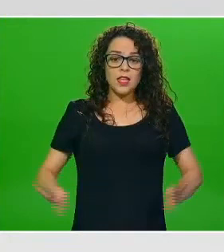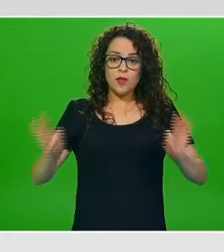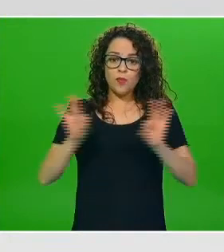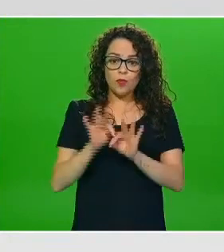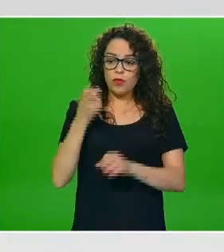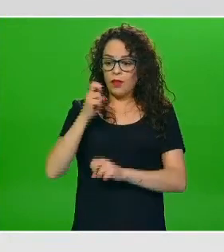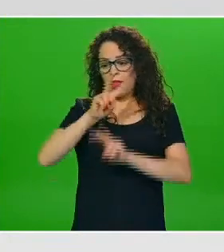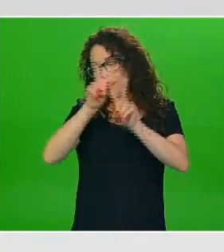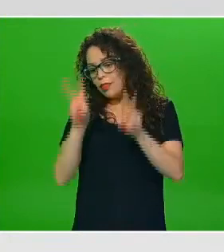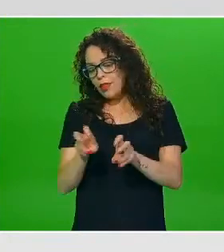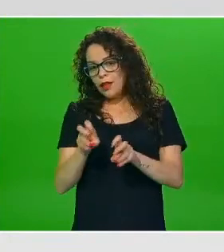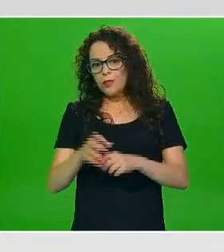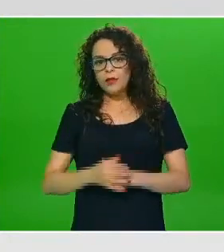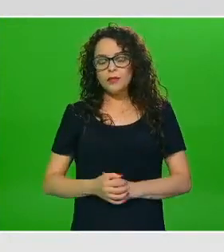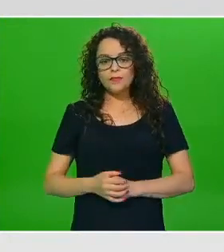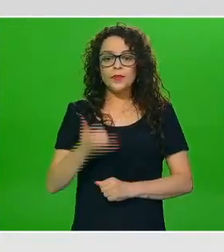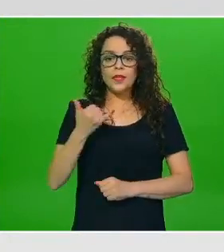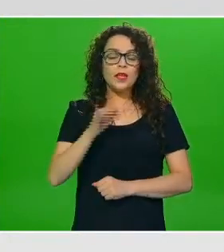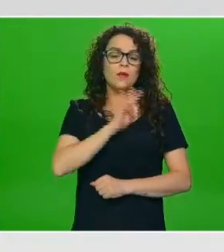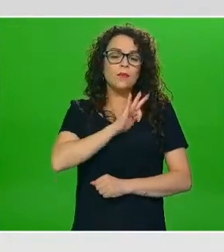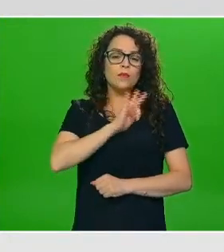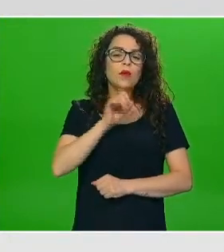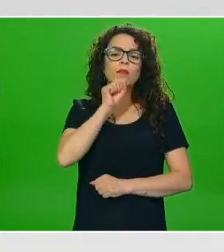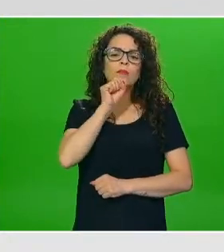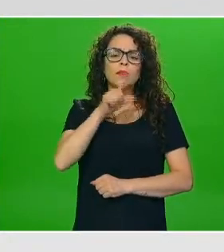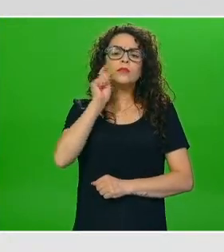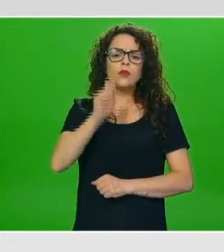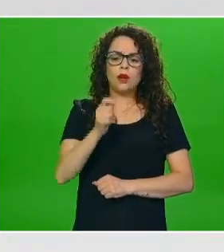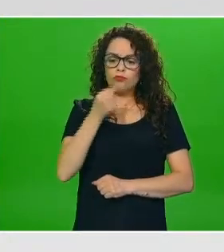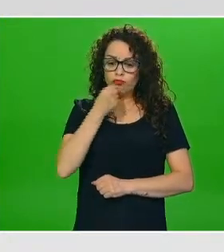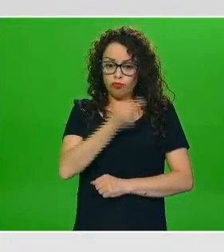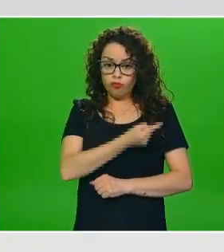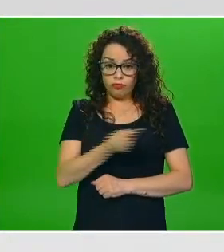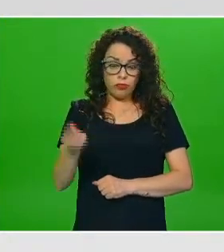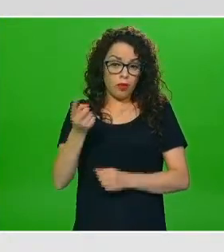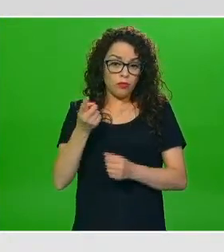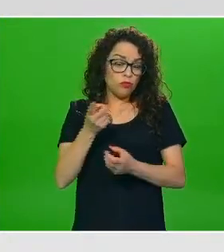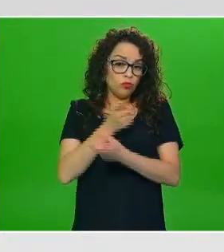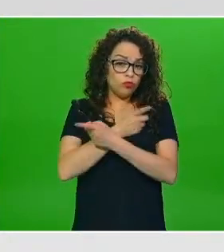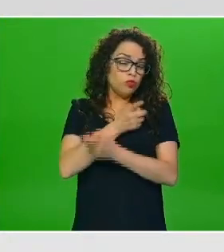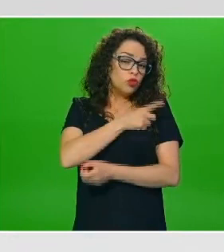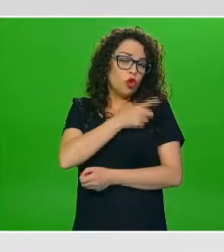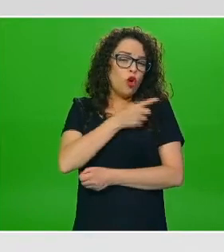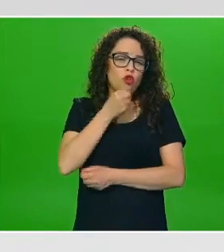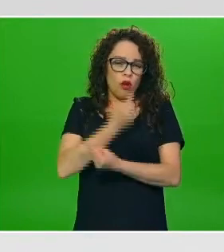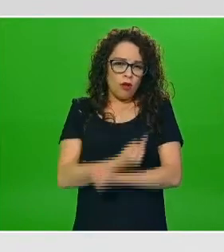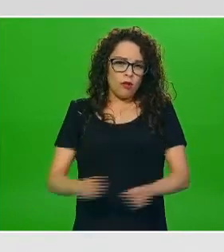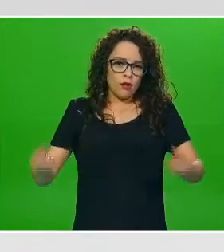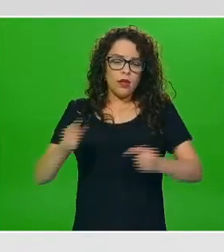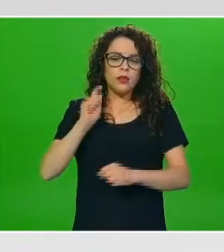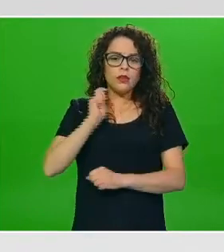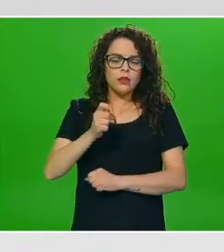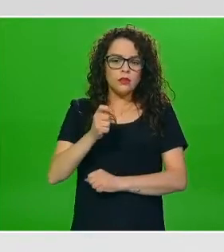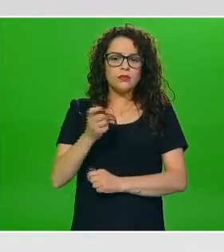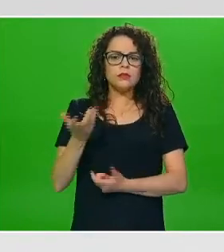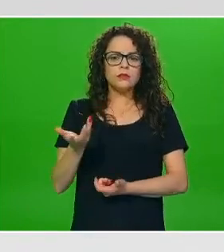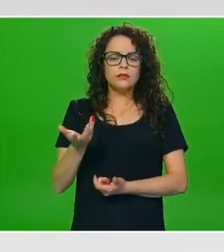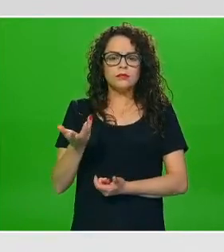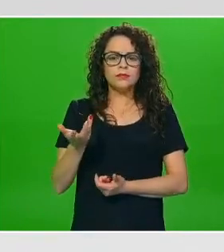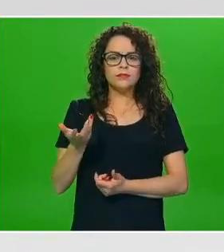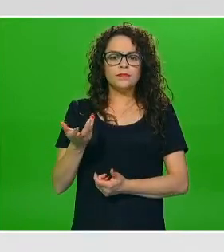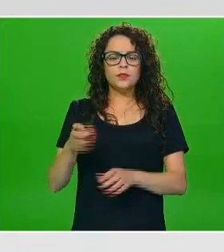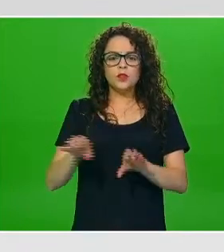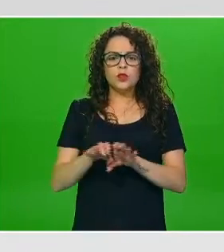alimentación puede también apoyar a que ellos mismos puedan tener conductas directamente buscar